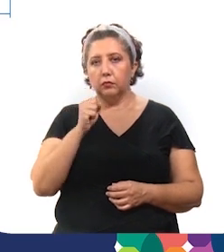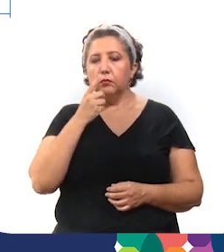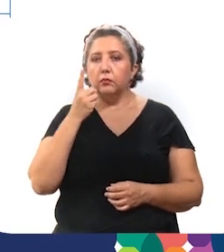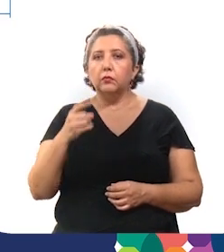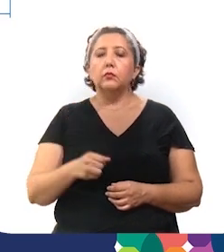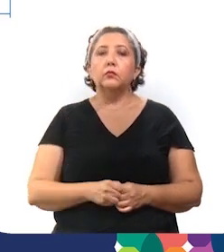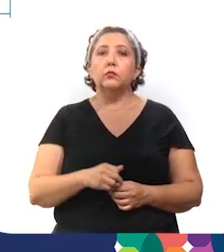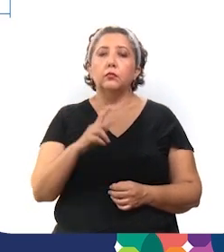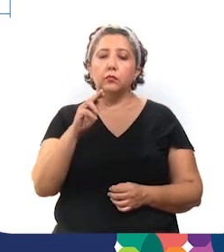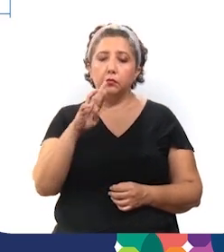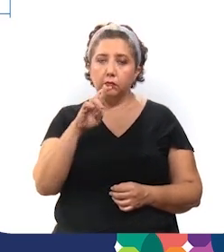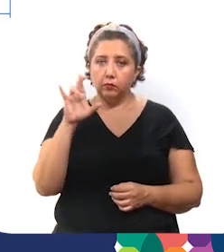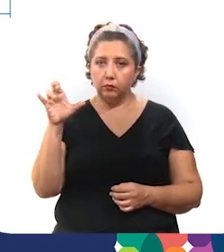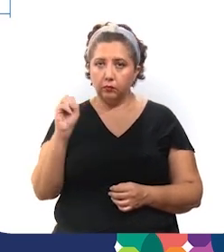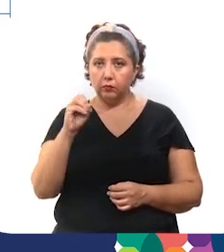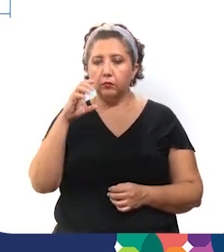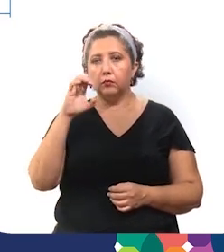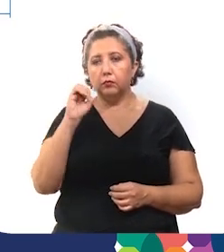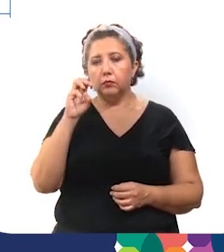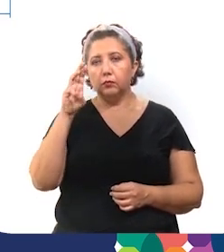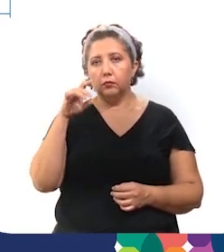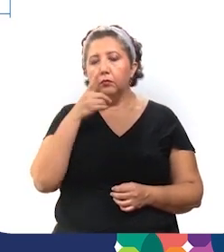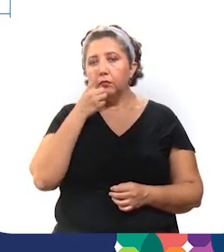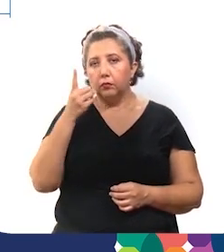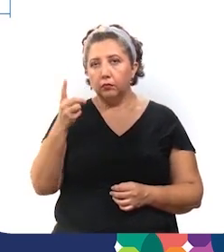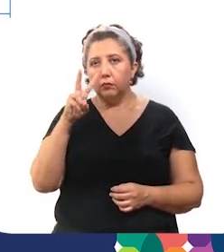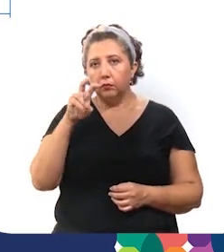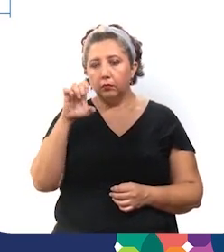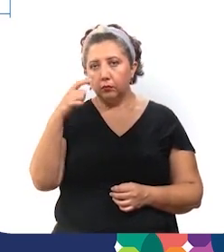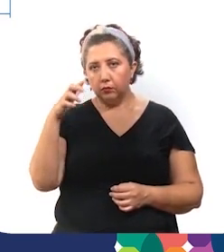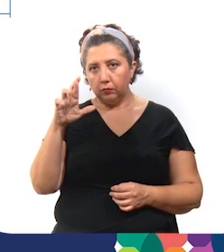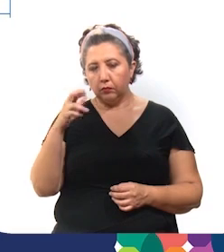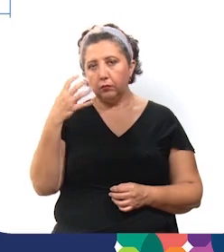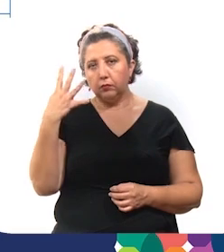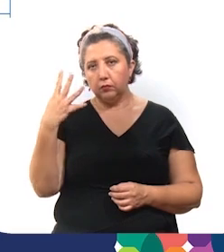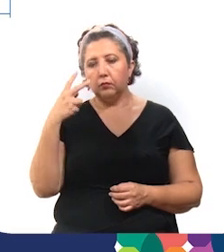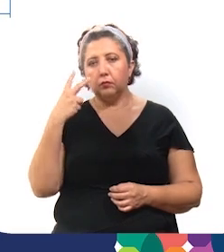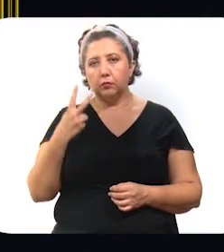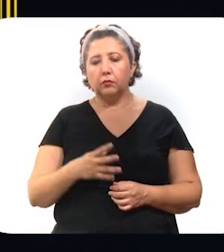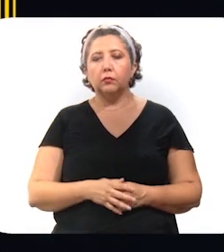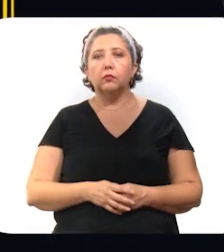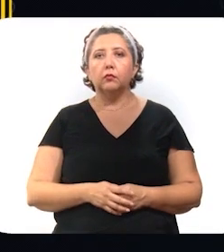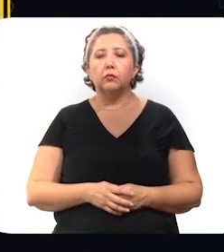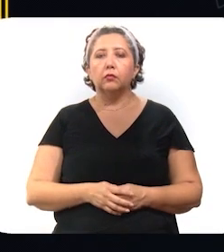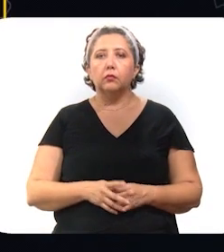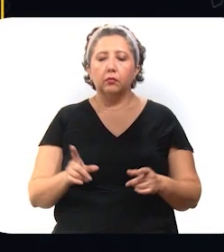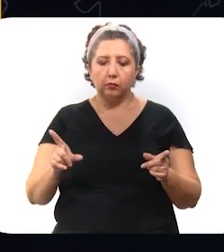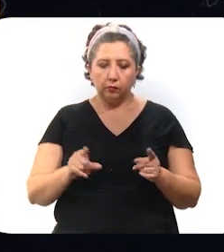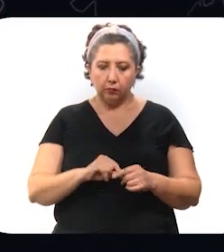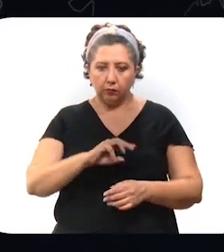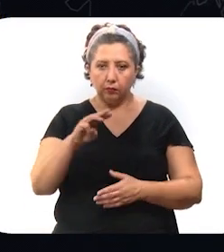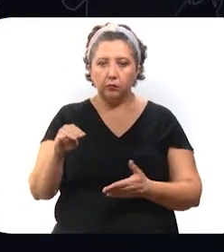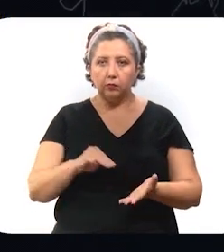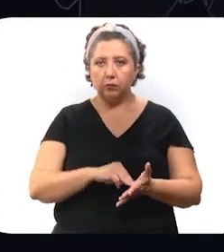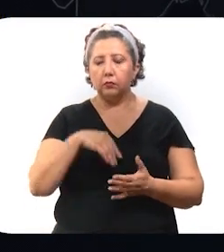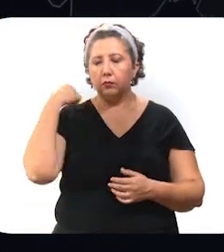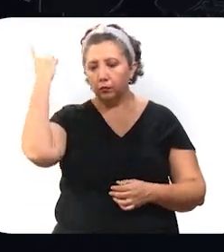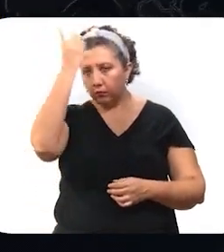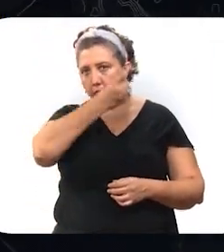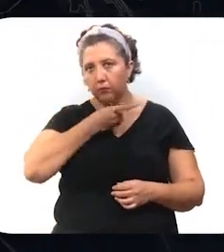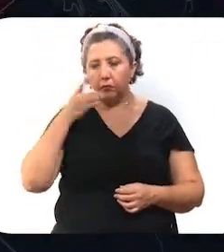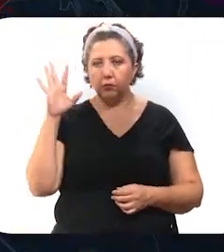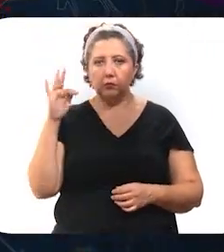Ferrocarrileros, Obrera, Delio Moreno, Vergel 4 y Vicente Solís 2. Específicamente en Mérida se han